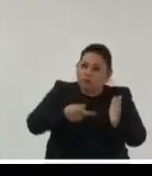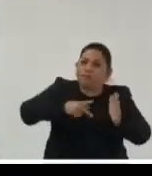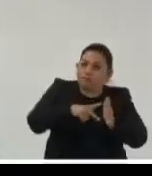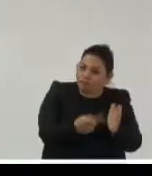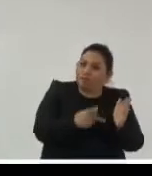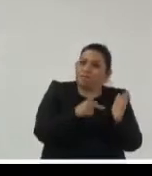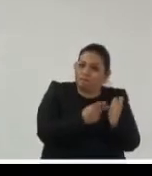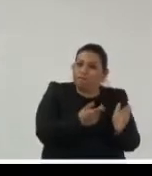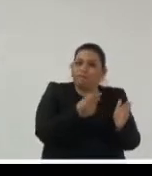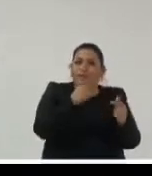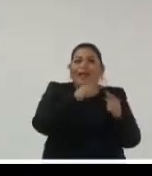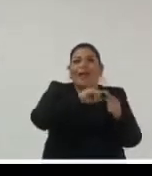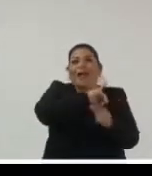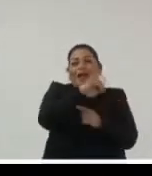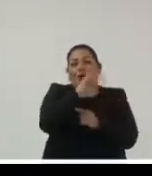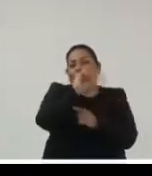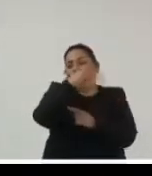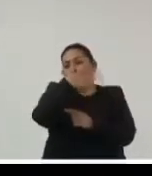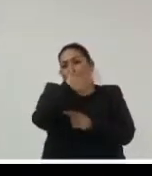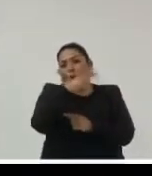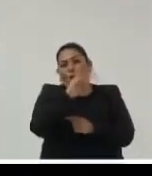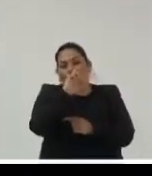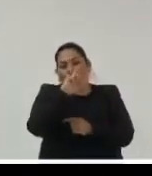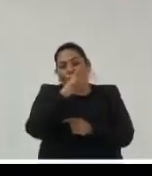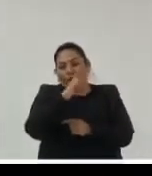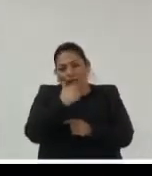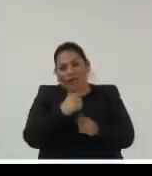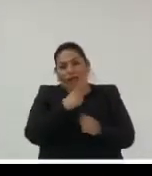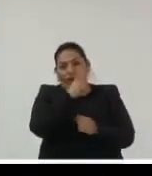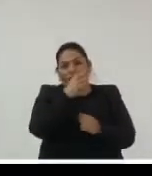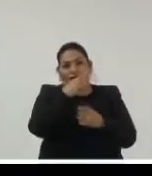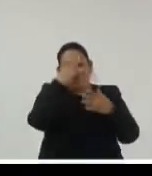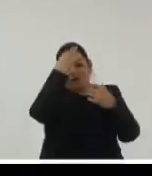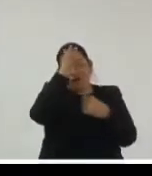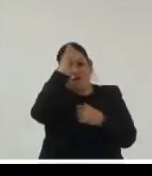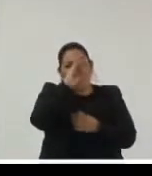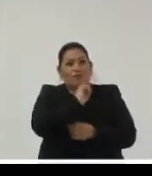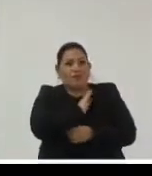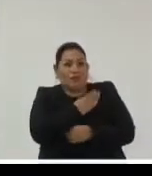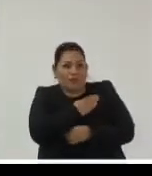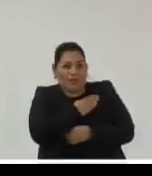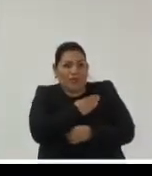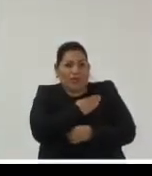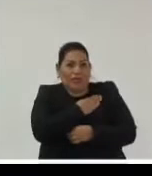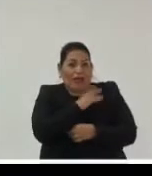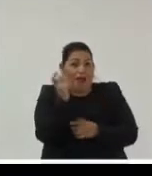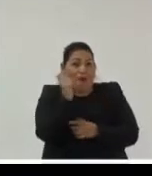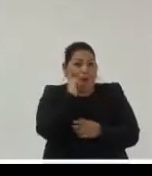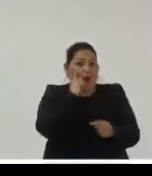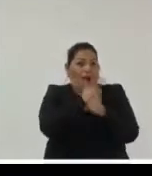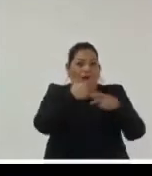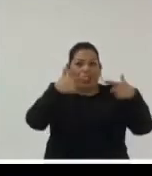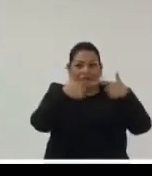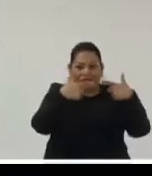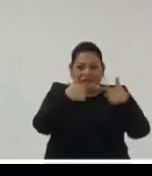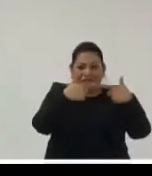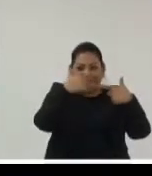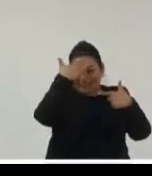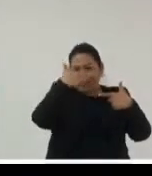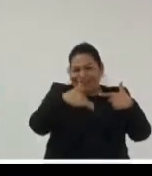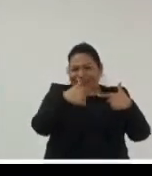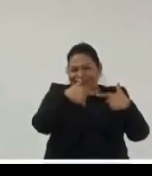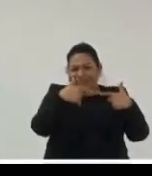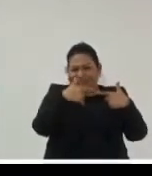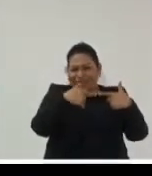es de George Santayana o Jorge Santayana es un filósofo español pero ven que interesante cuando busqué en google la frase que yo sabía que era